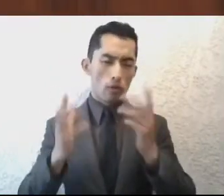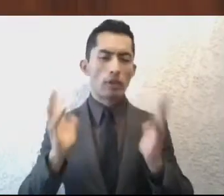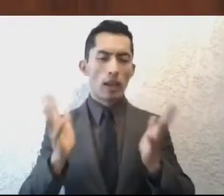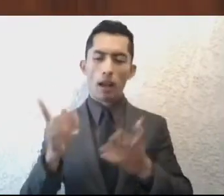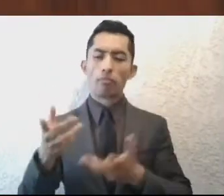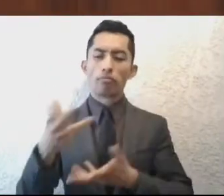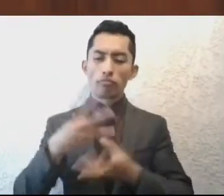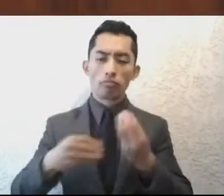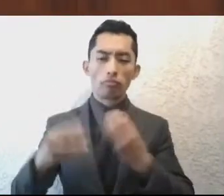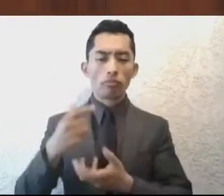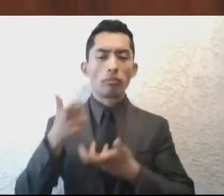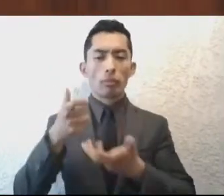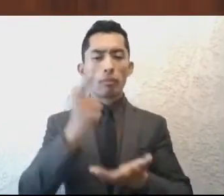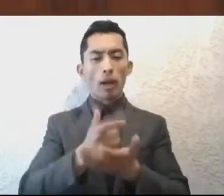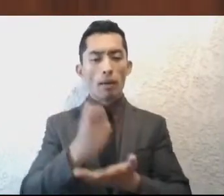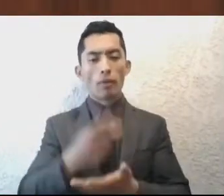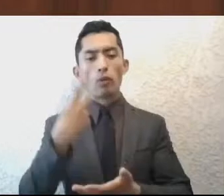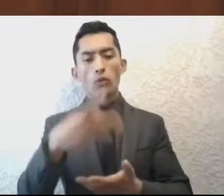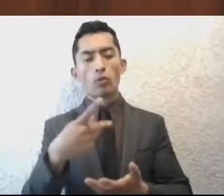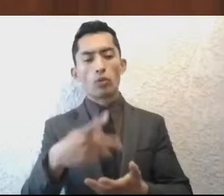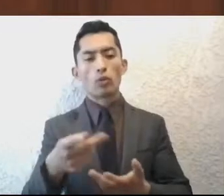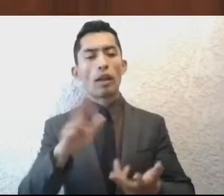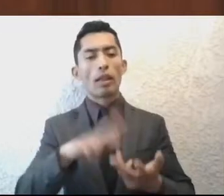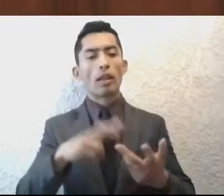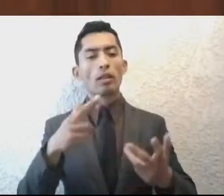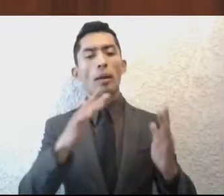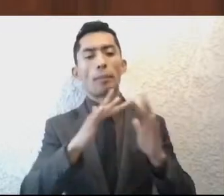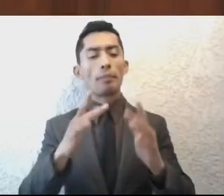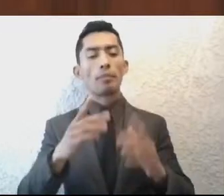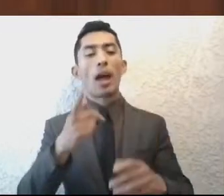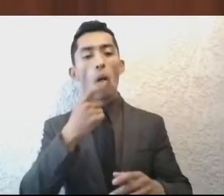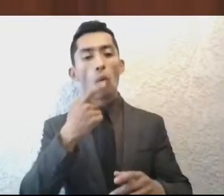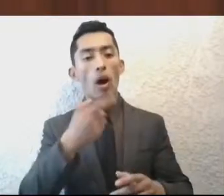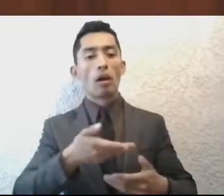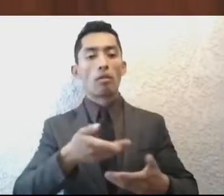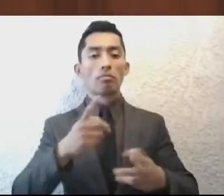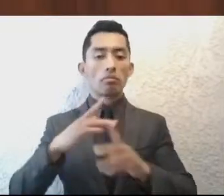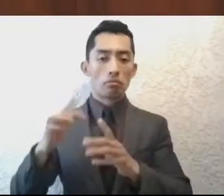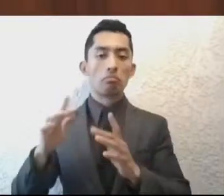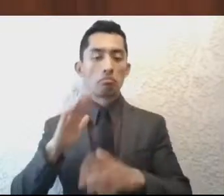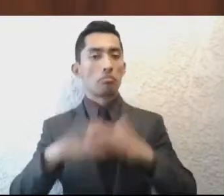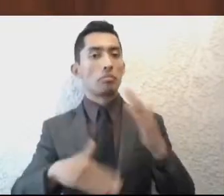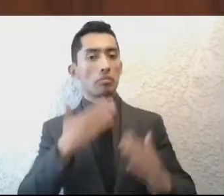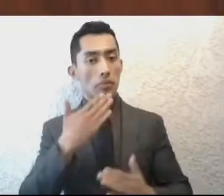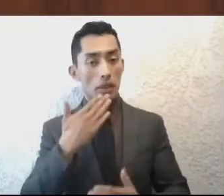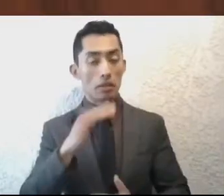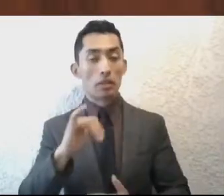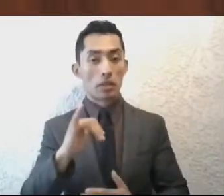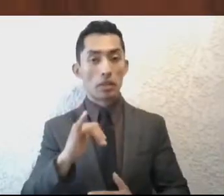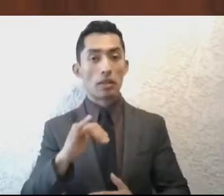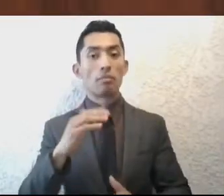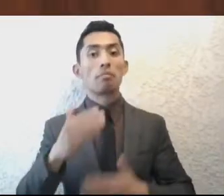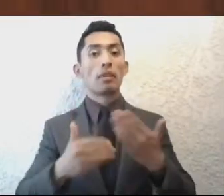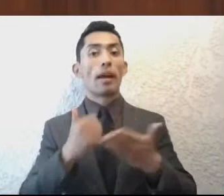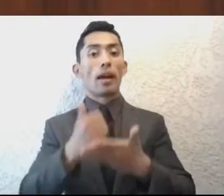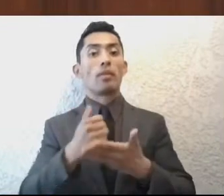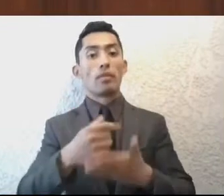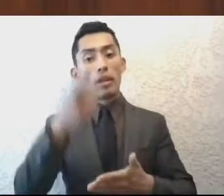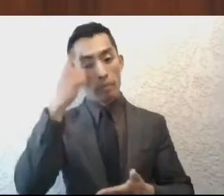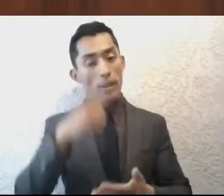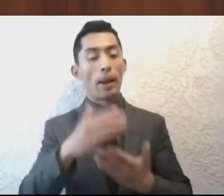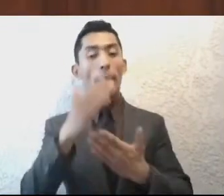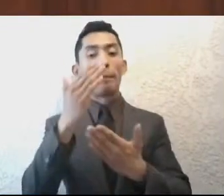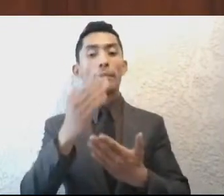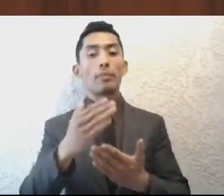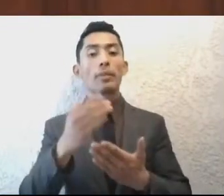en su red de distribución de agua, inversiones muy exitosas, que incluso les ha permitido reducir el consumo de